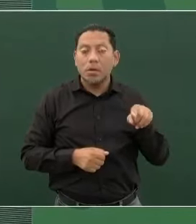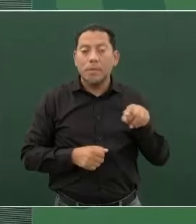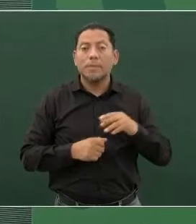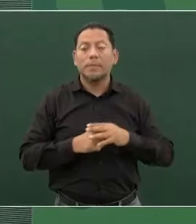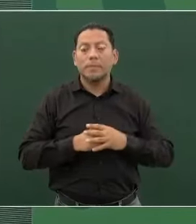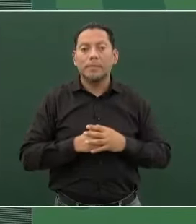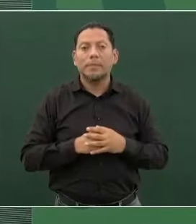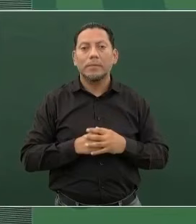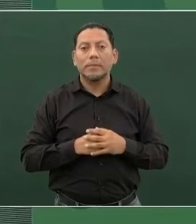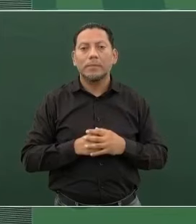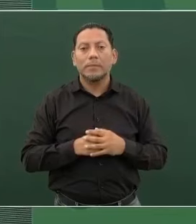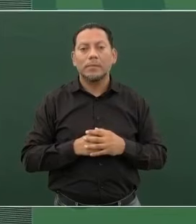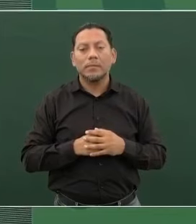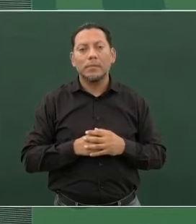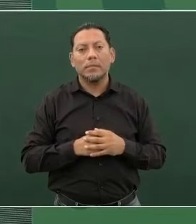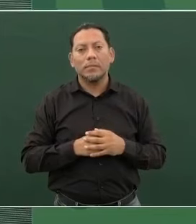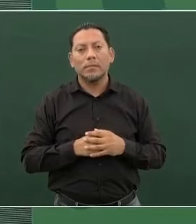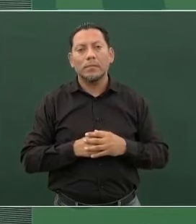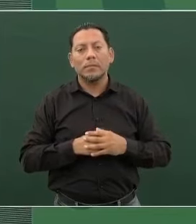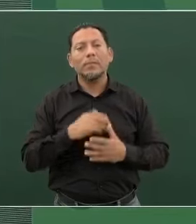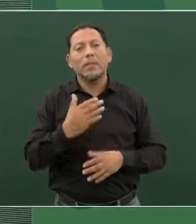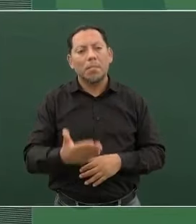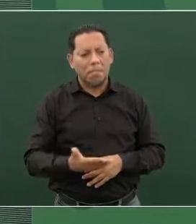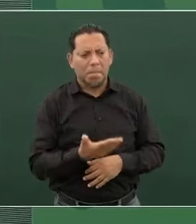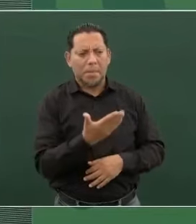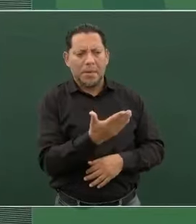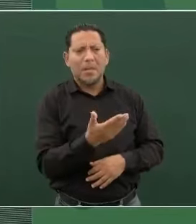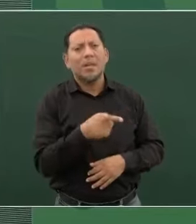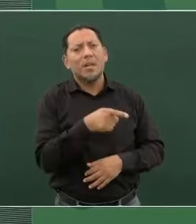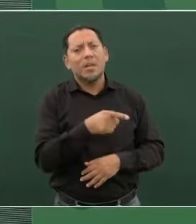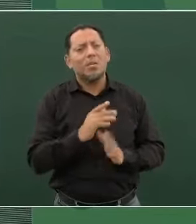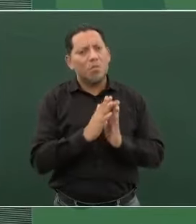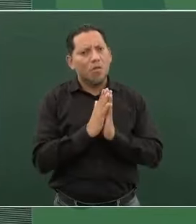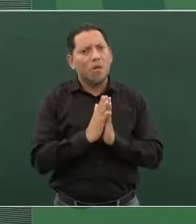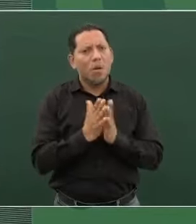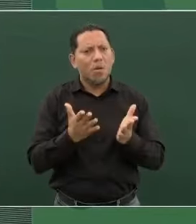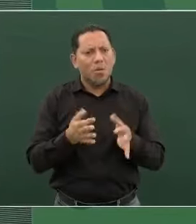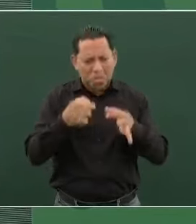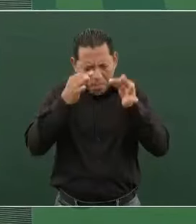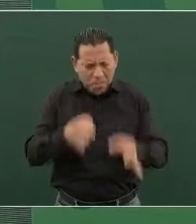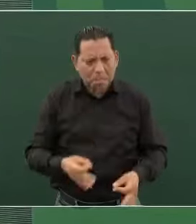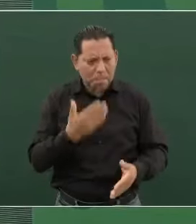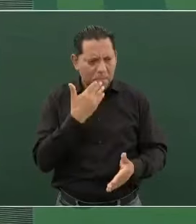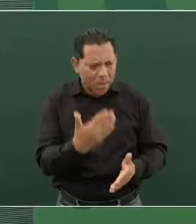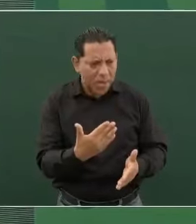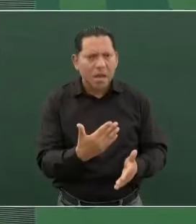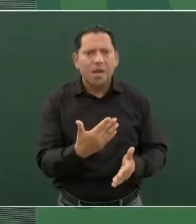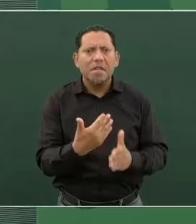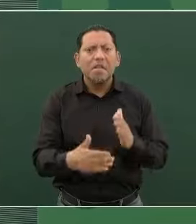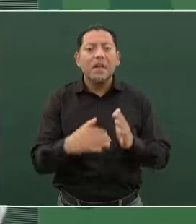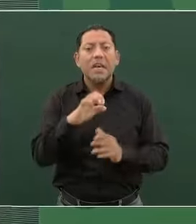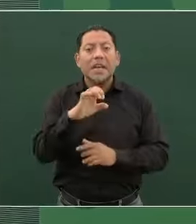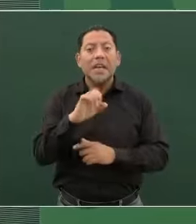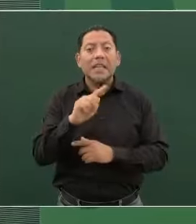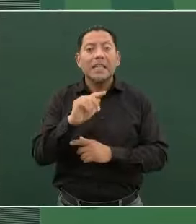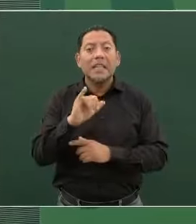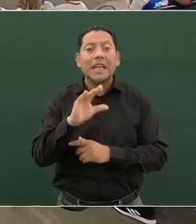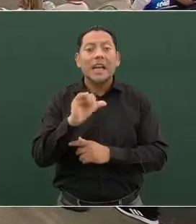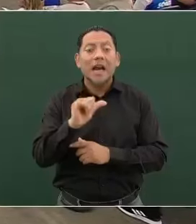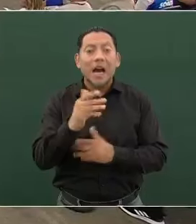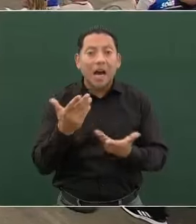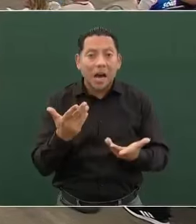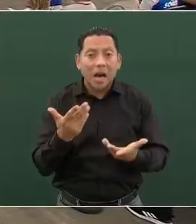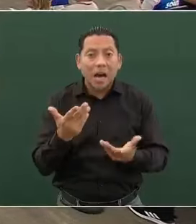que actúen con ética, que le tengan